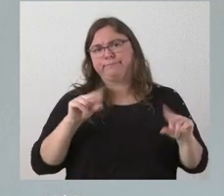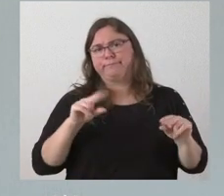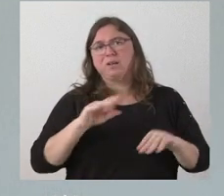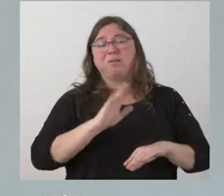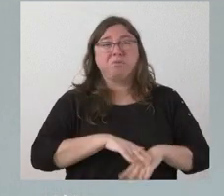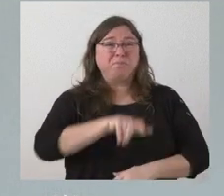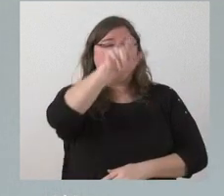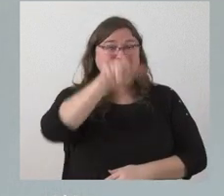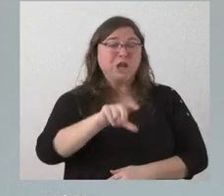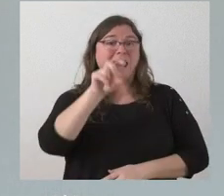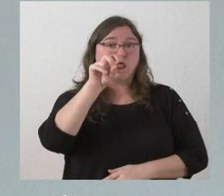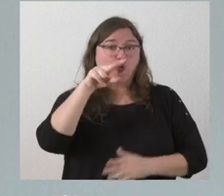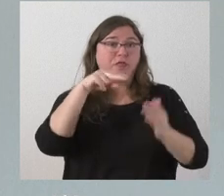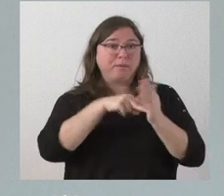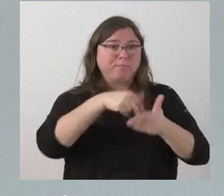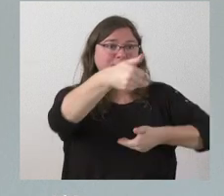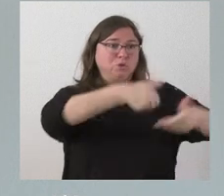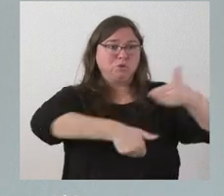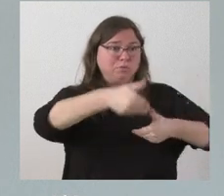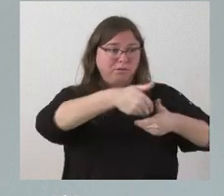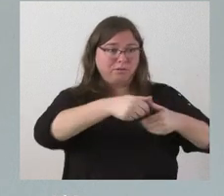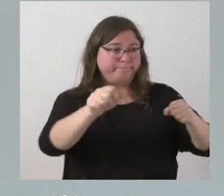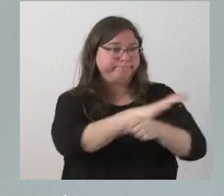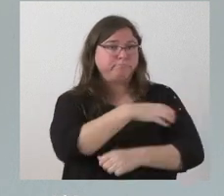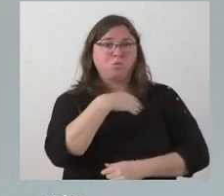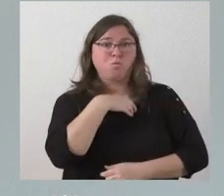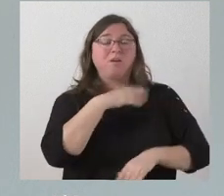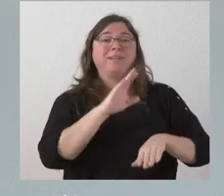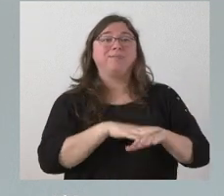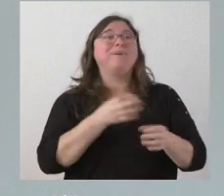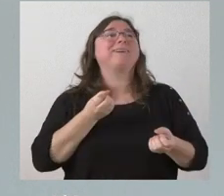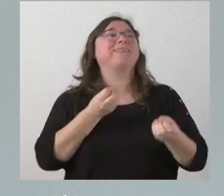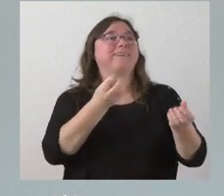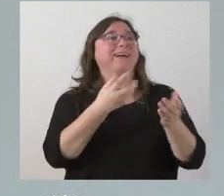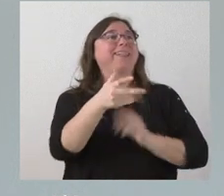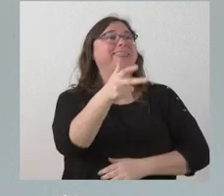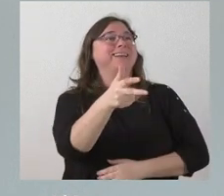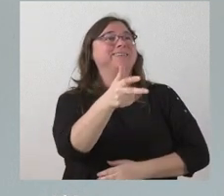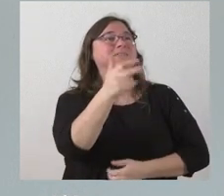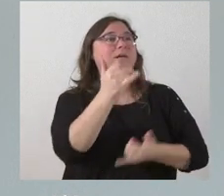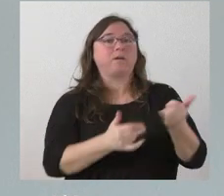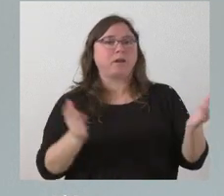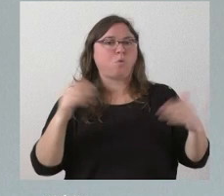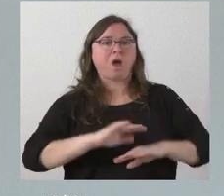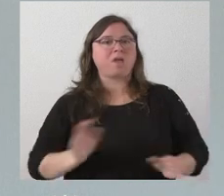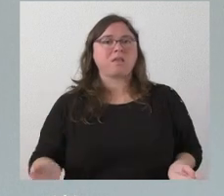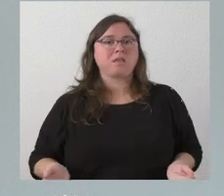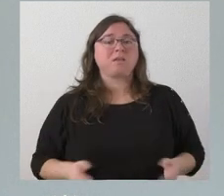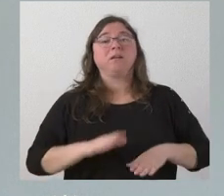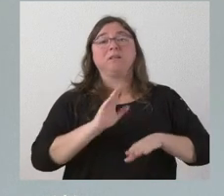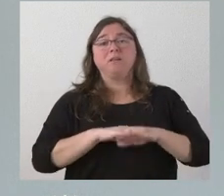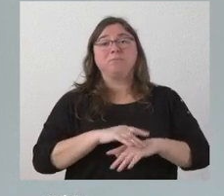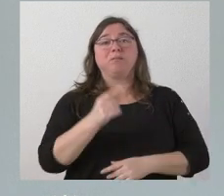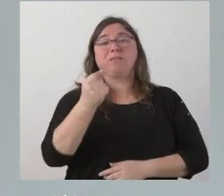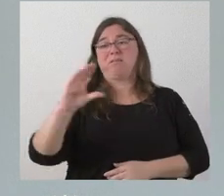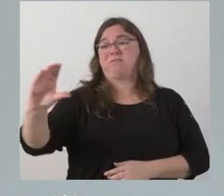11.000 solicitudes las que se han quedado sin poder atender porque se les informó de un derecho que finalmente no existía porque la cantidad